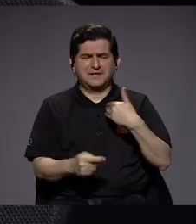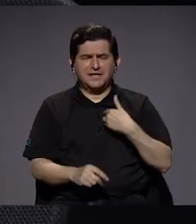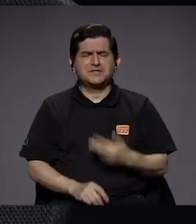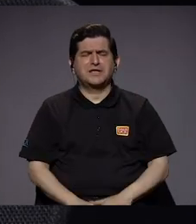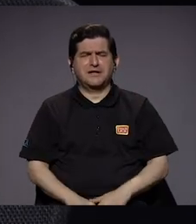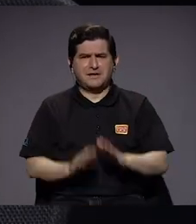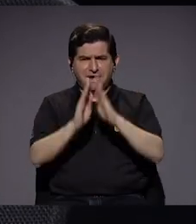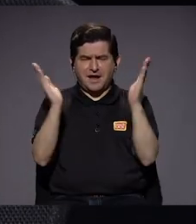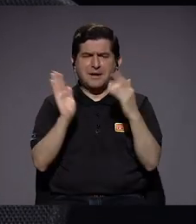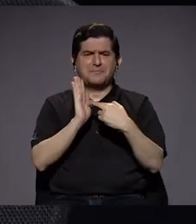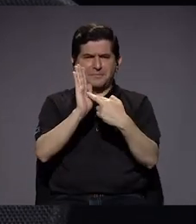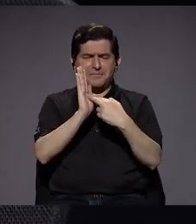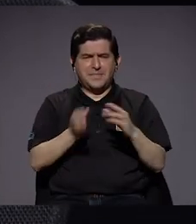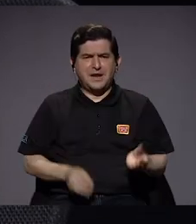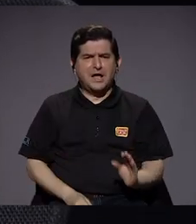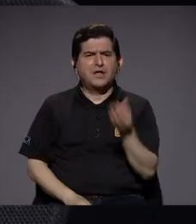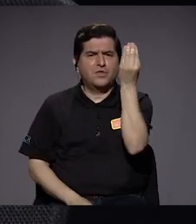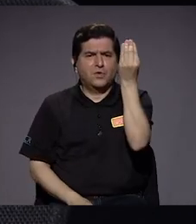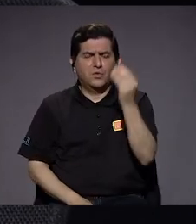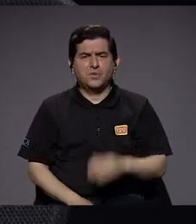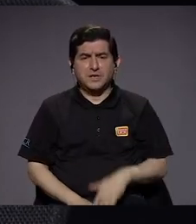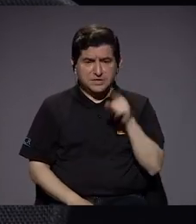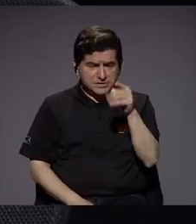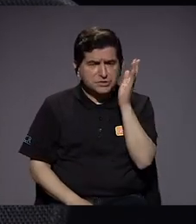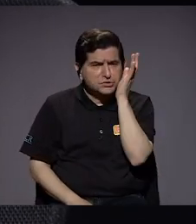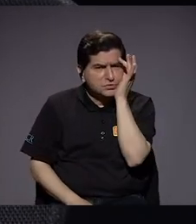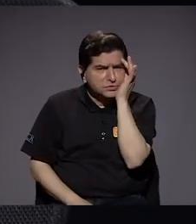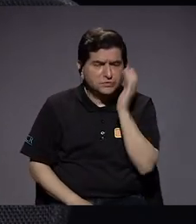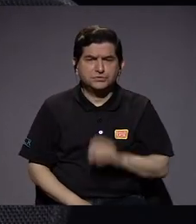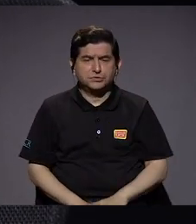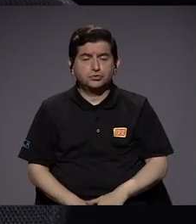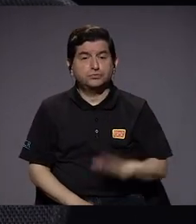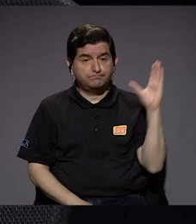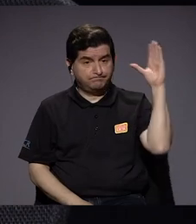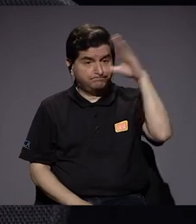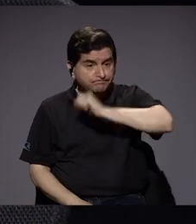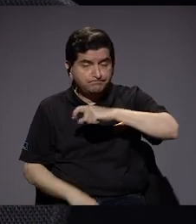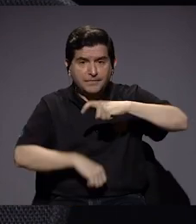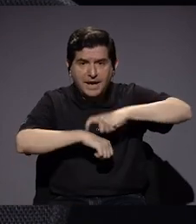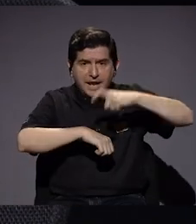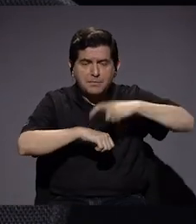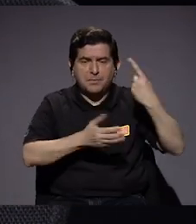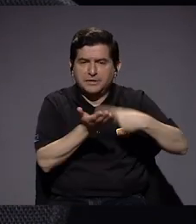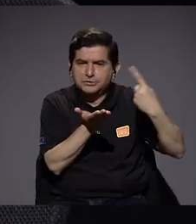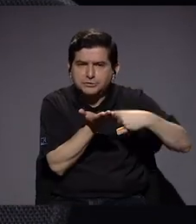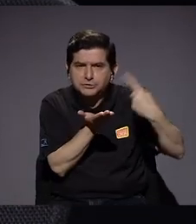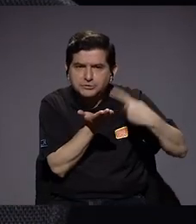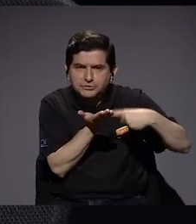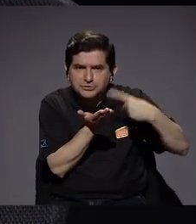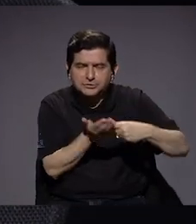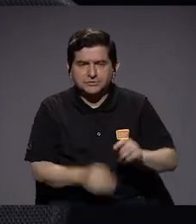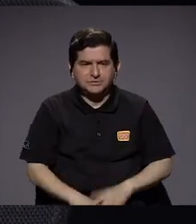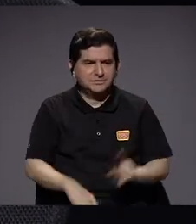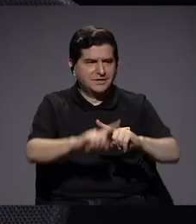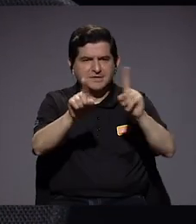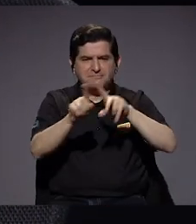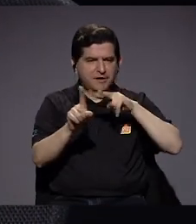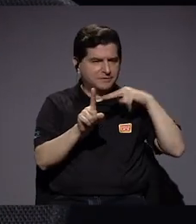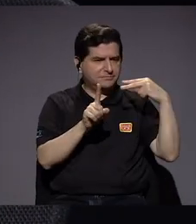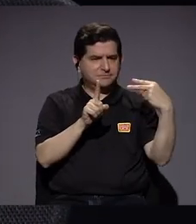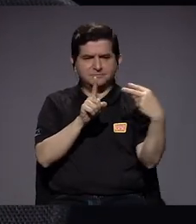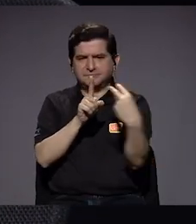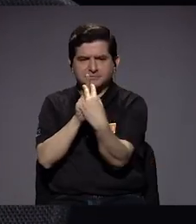representación de juventud y se ha preocupado por eso. Y se nota bastante a la hora de las discusiones las distintas